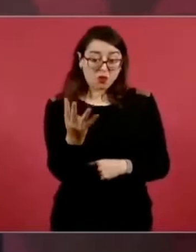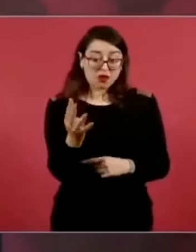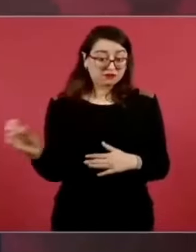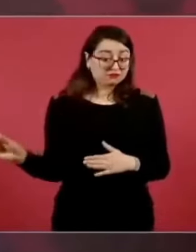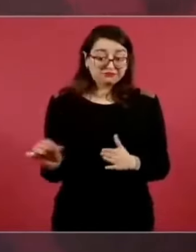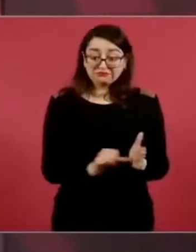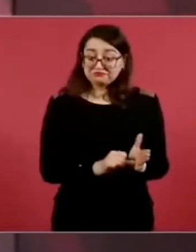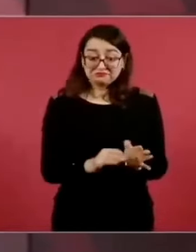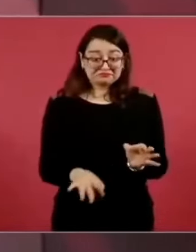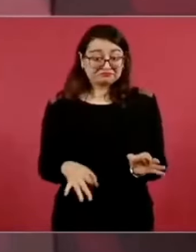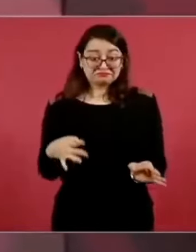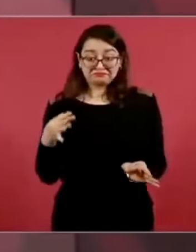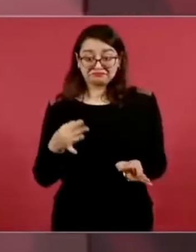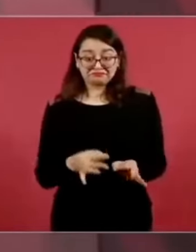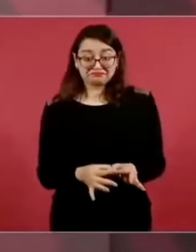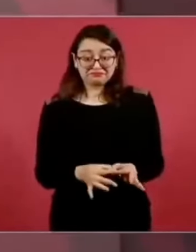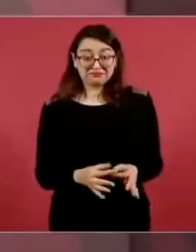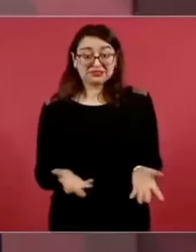no es fácil, eh.